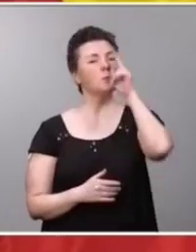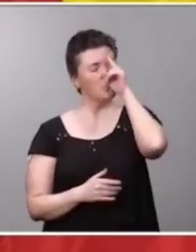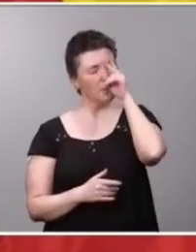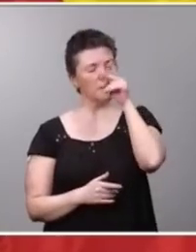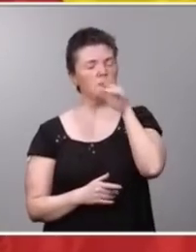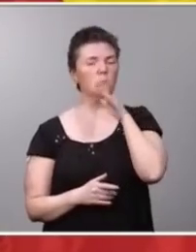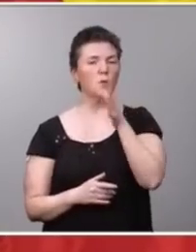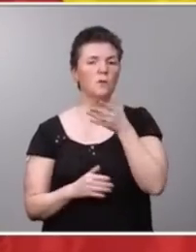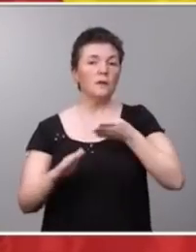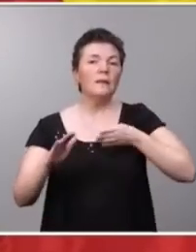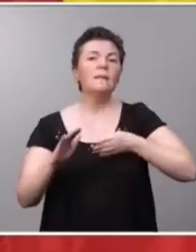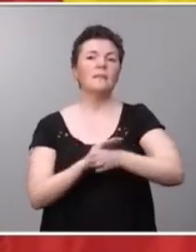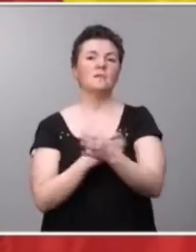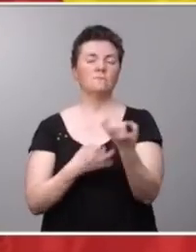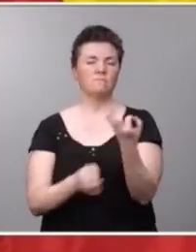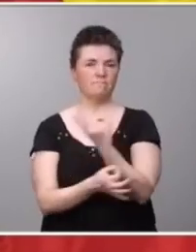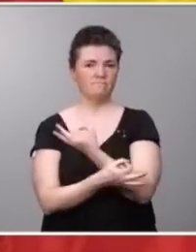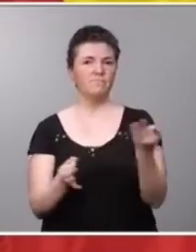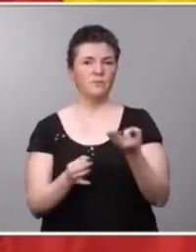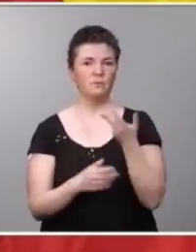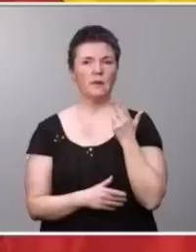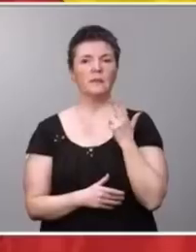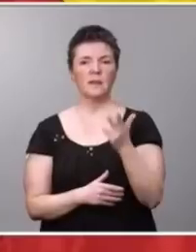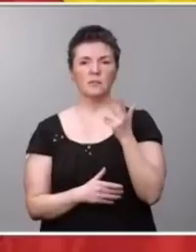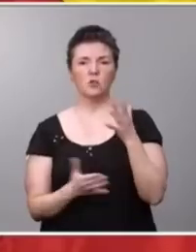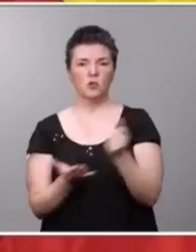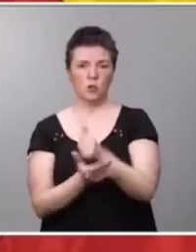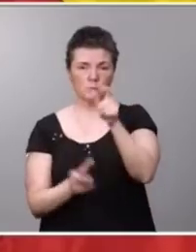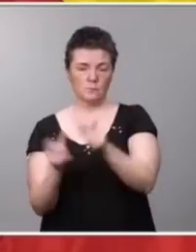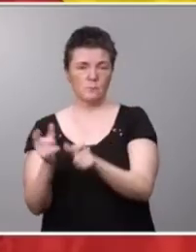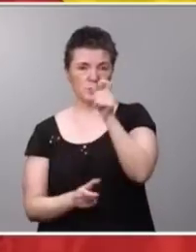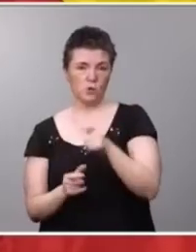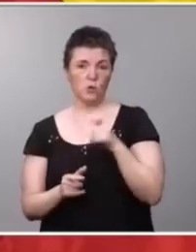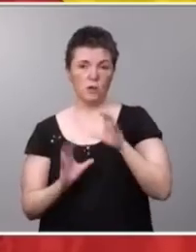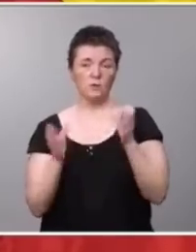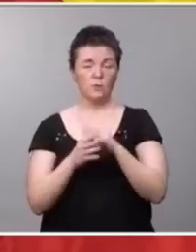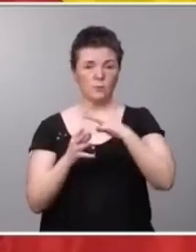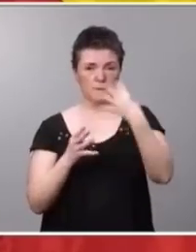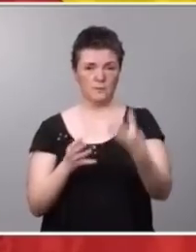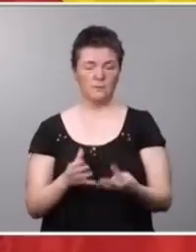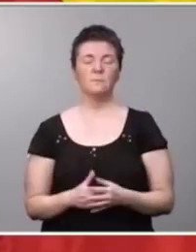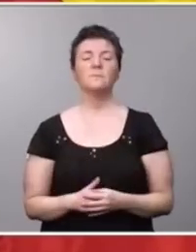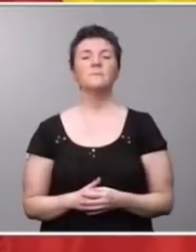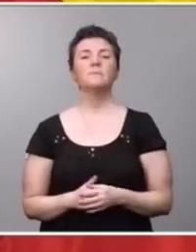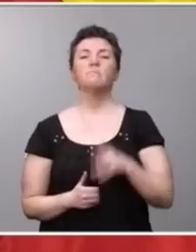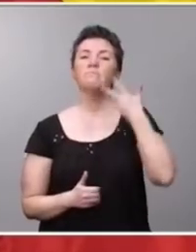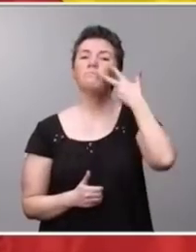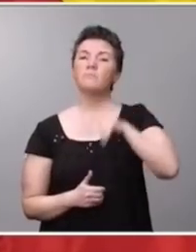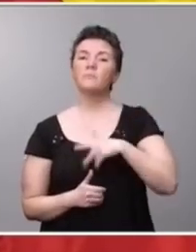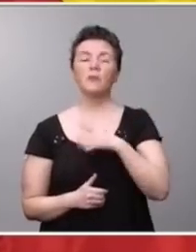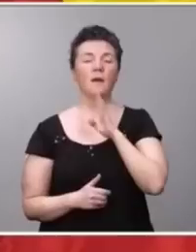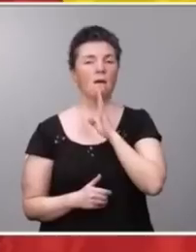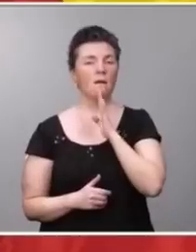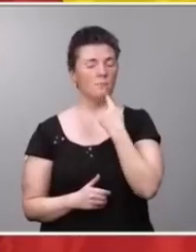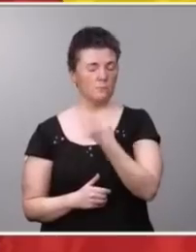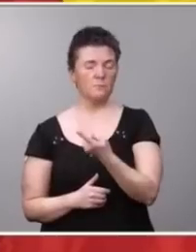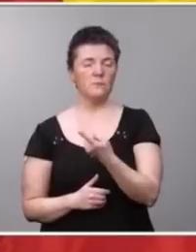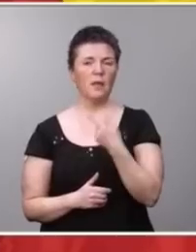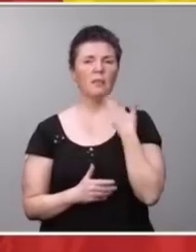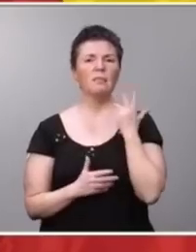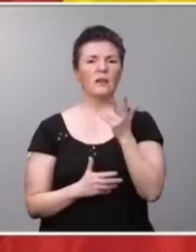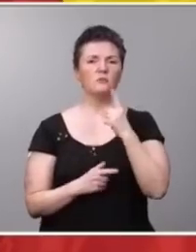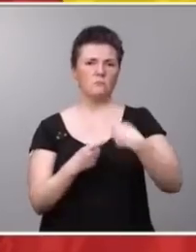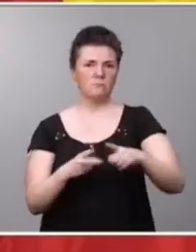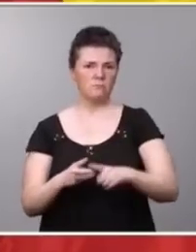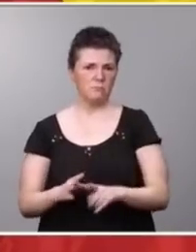acceso efectivo a los derechos de todas las personas LGTBI. Reconocemos, como les digo, diferentes derechos para todas